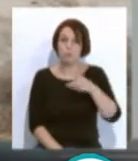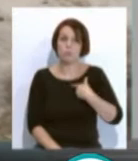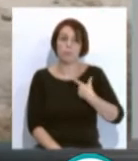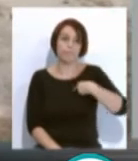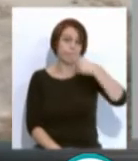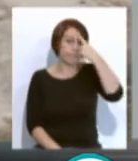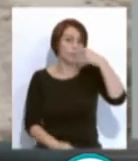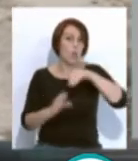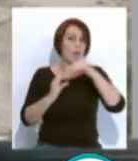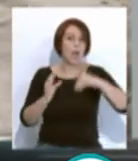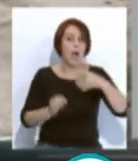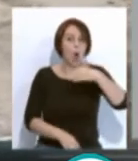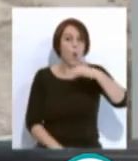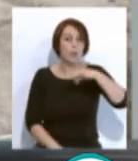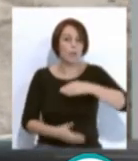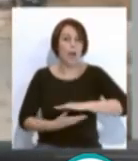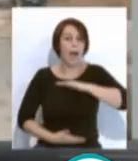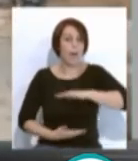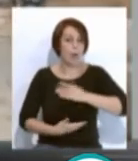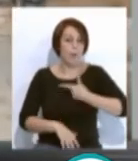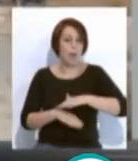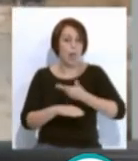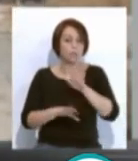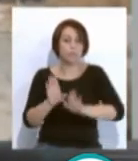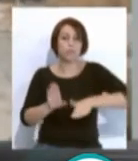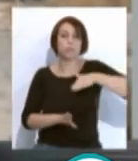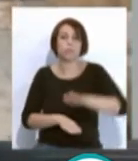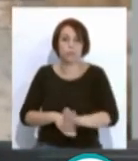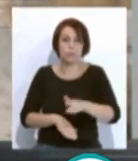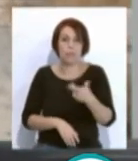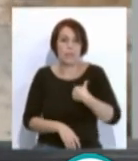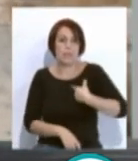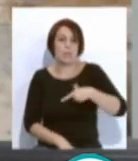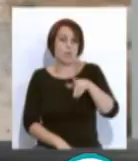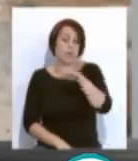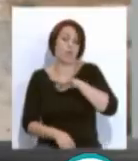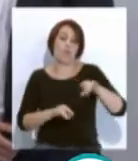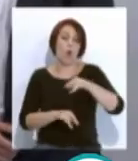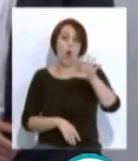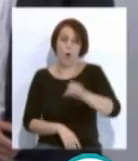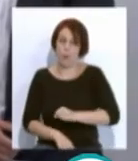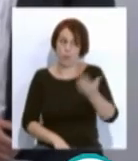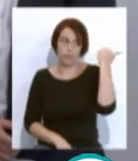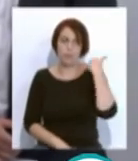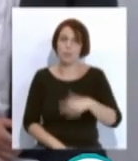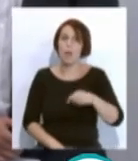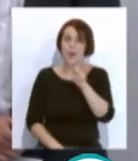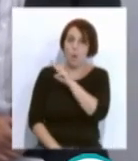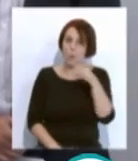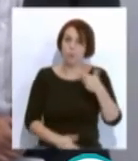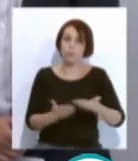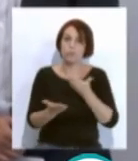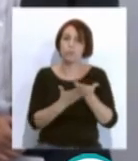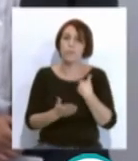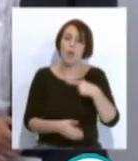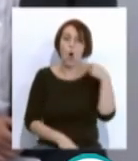fue la zona franca la única capaz de dar un paso hacia adelante y por lo tanto adquirir el suelo en su momento. Entretanto, desde el Partido Popular piden